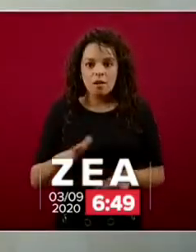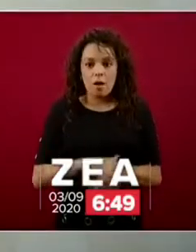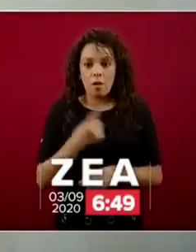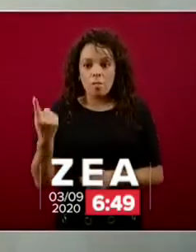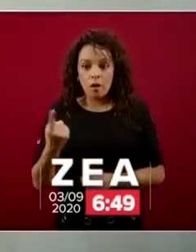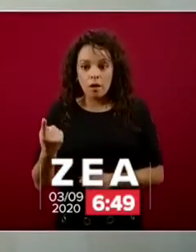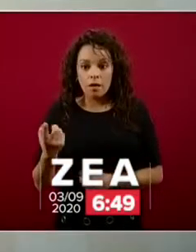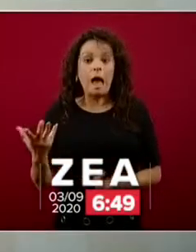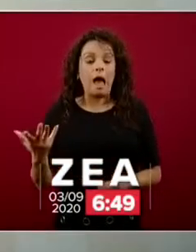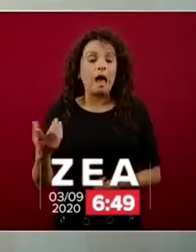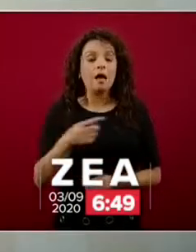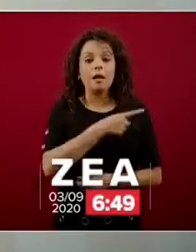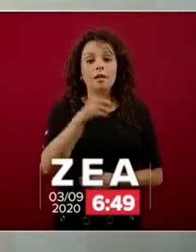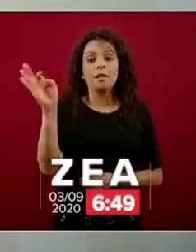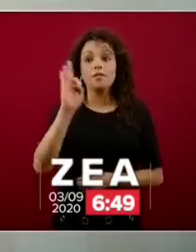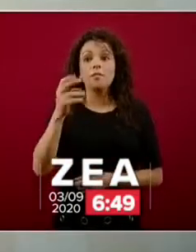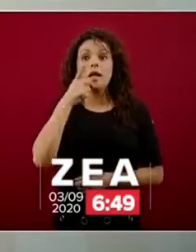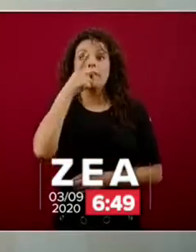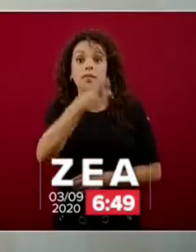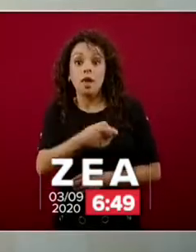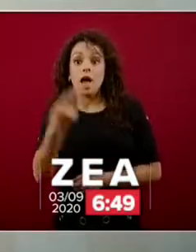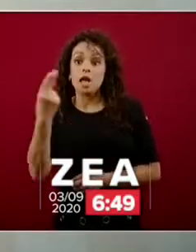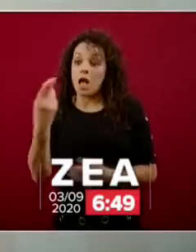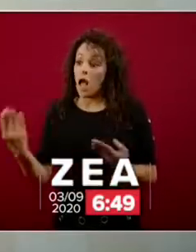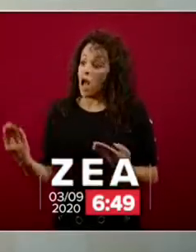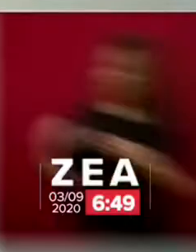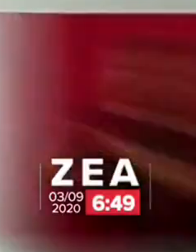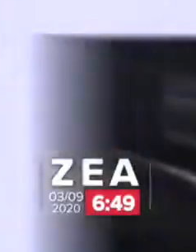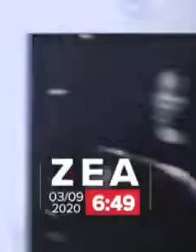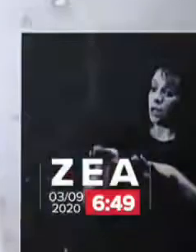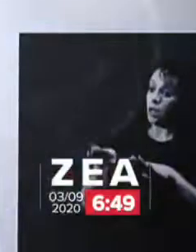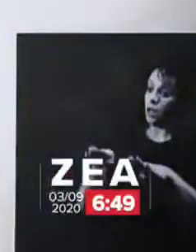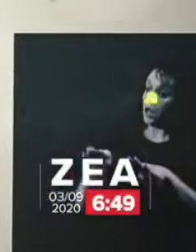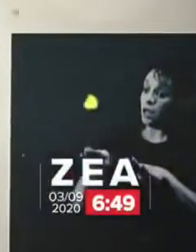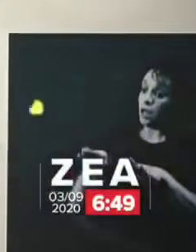el argumento de que se tienen que suspender los operativos.